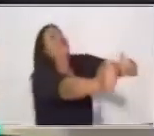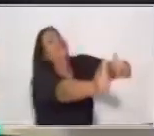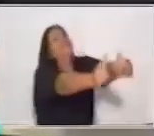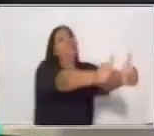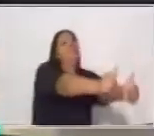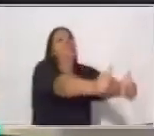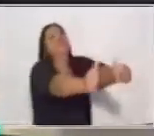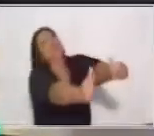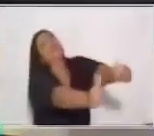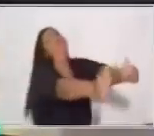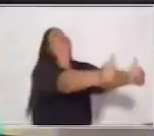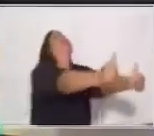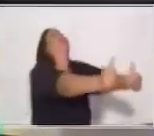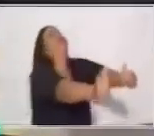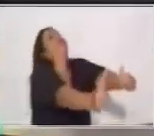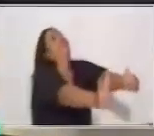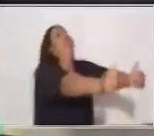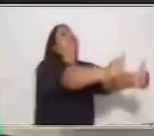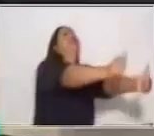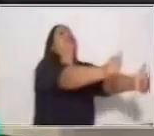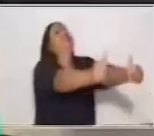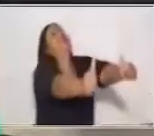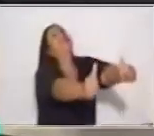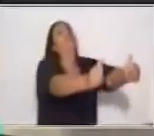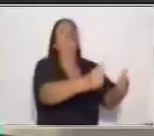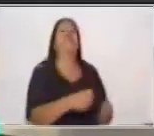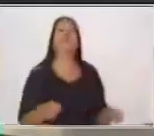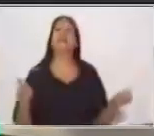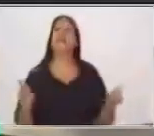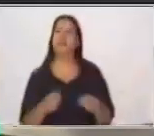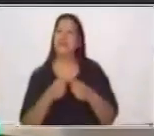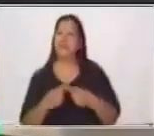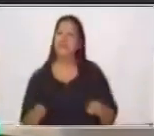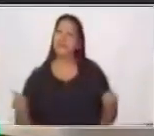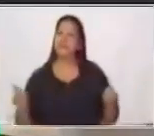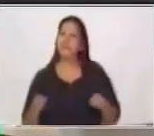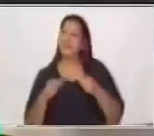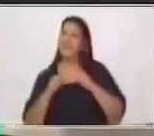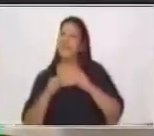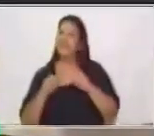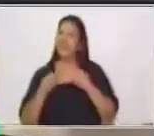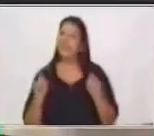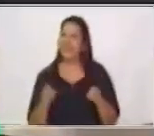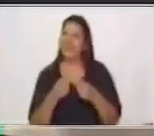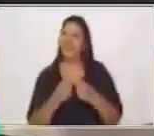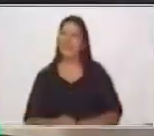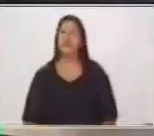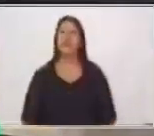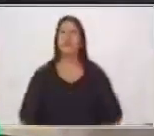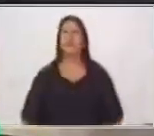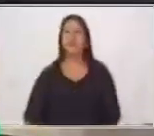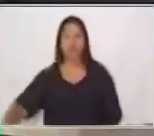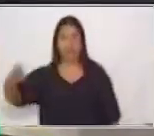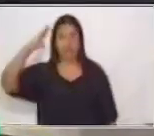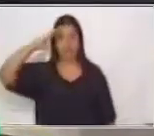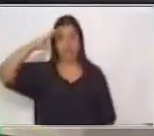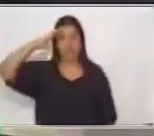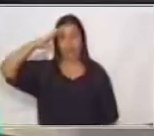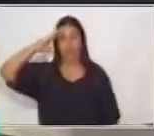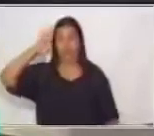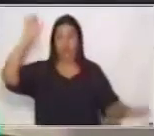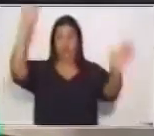Chuchuá, guá, guá, chuchuá, guá, guá. Chuchuá, guá, guá. Compañía.